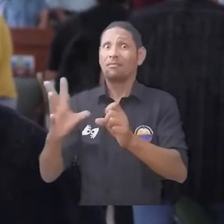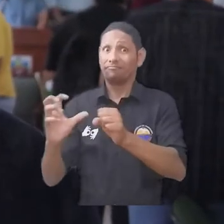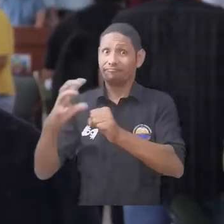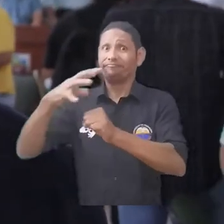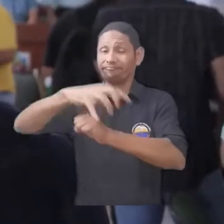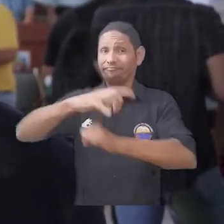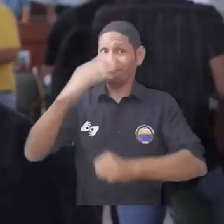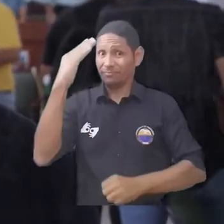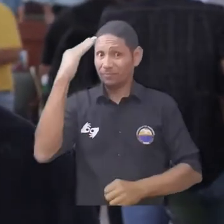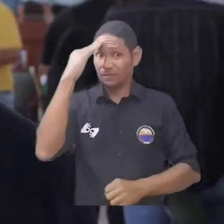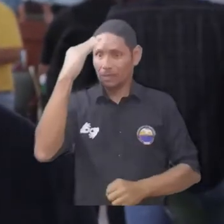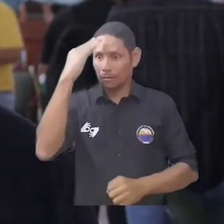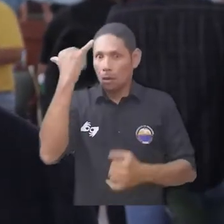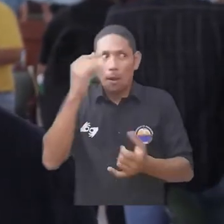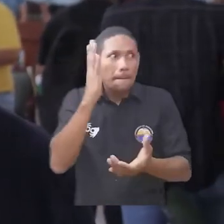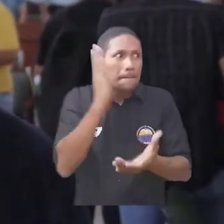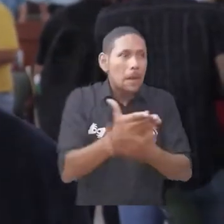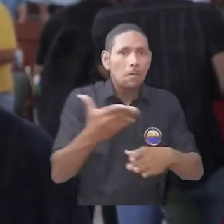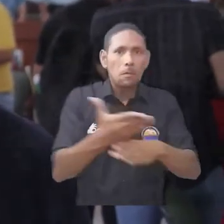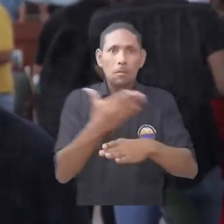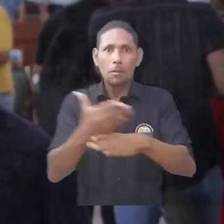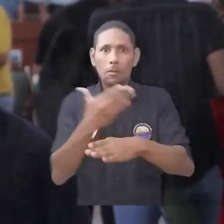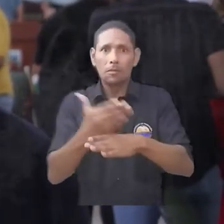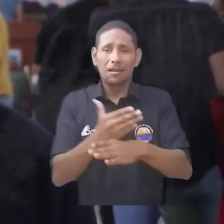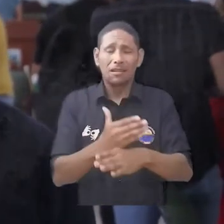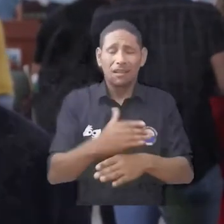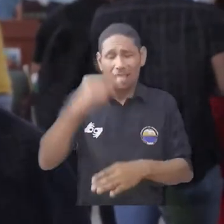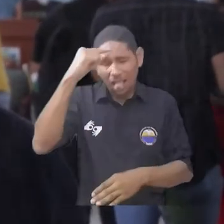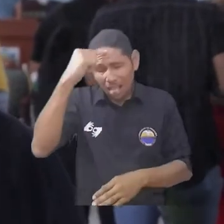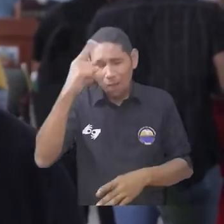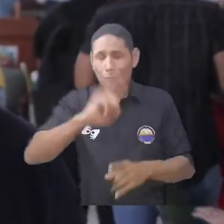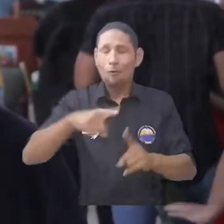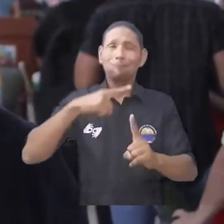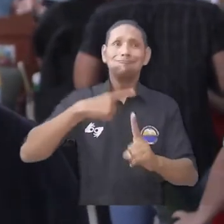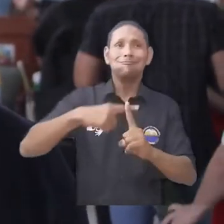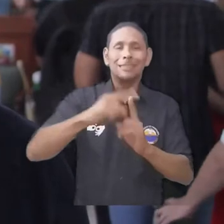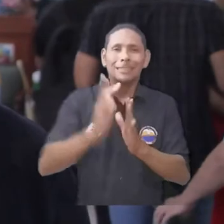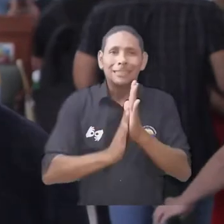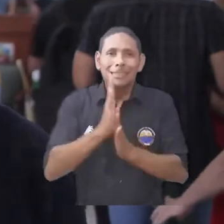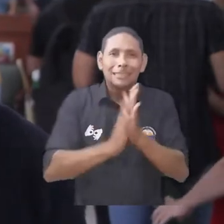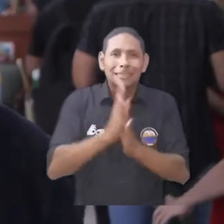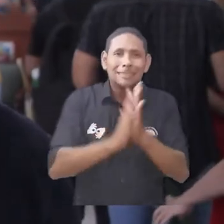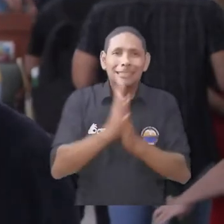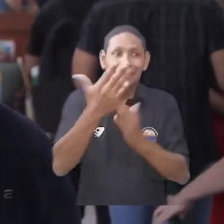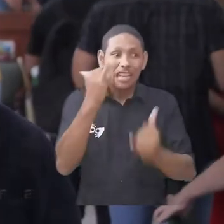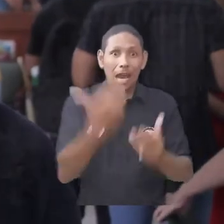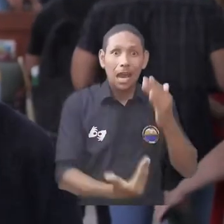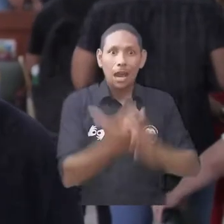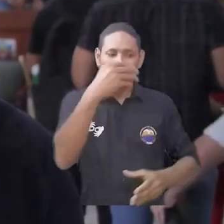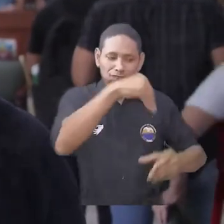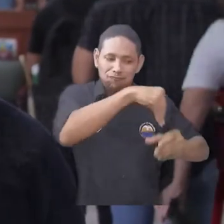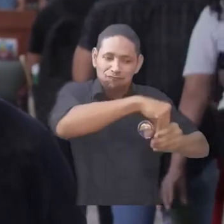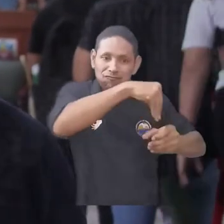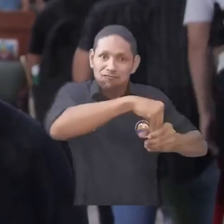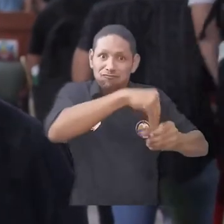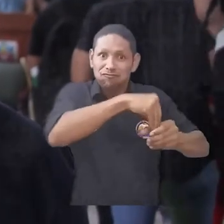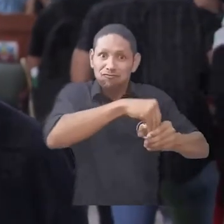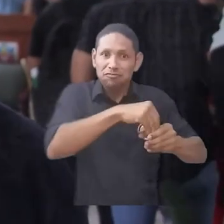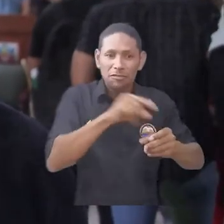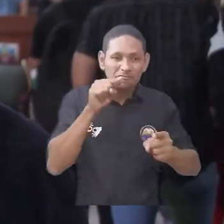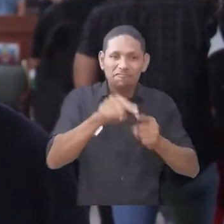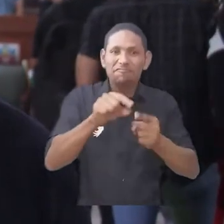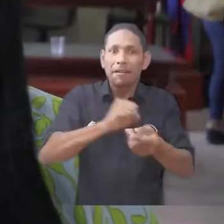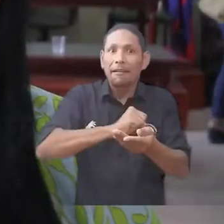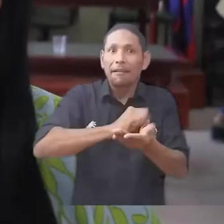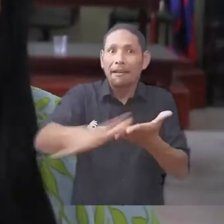afectadas a raíz de esta pandemia, que esta crisis ha generado una esperanza en la que a partir de este momento se ha creado un fondo